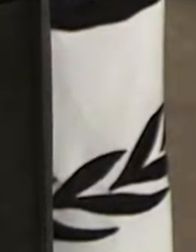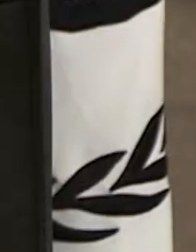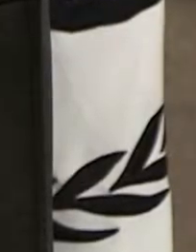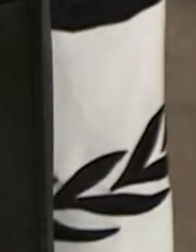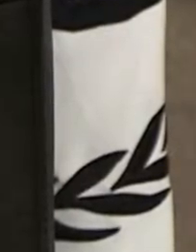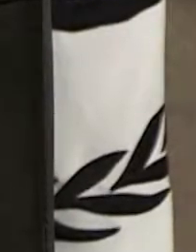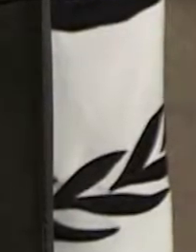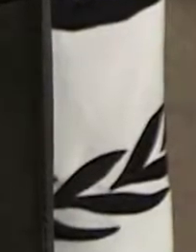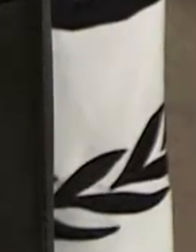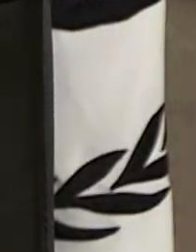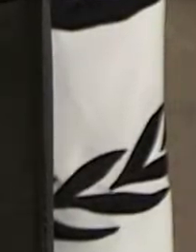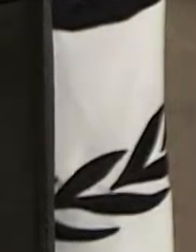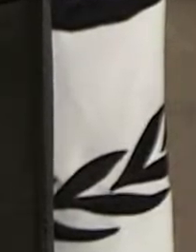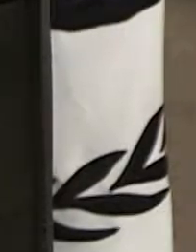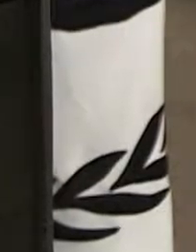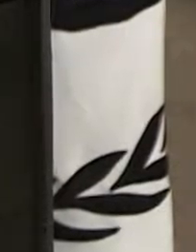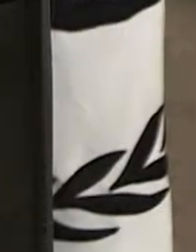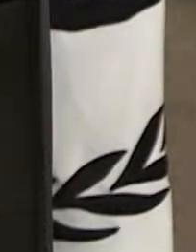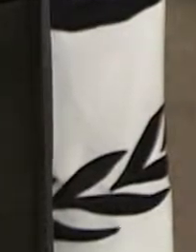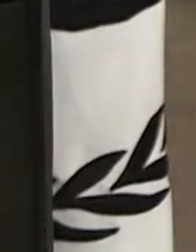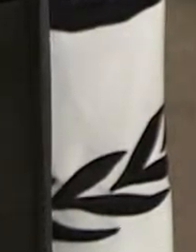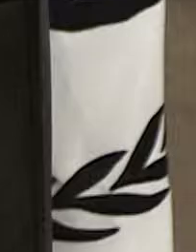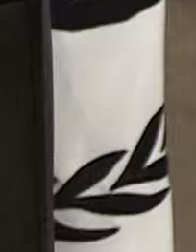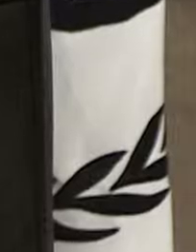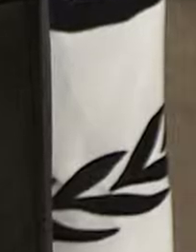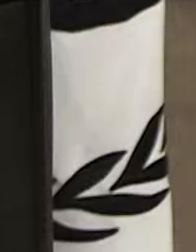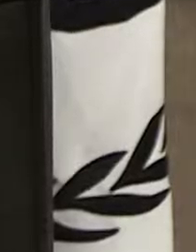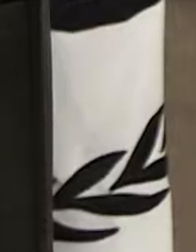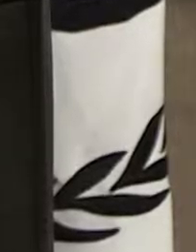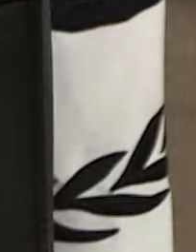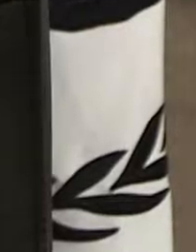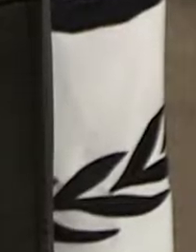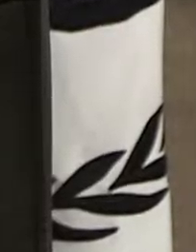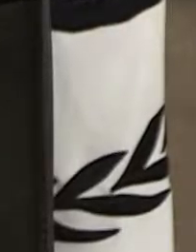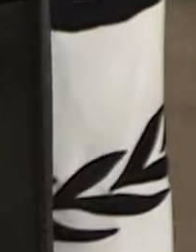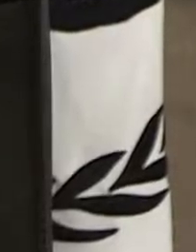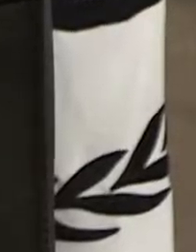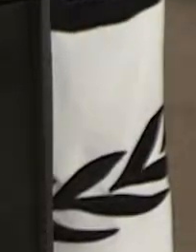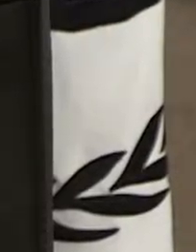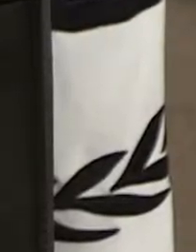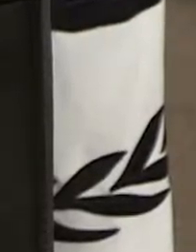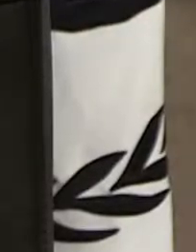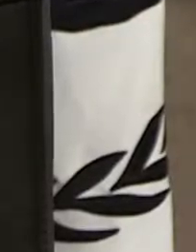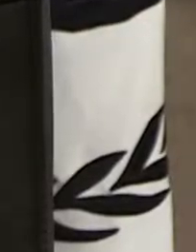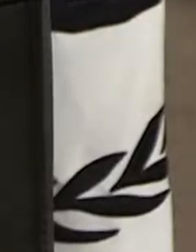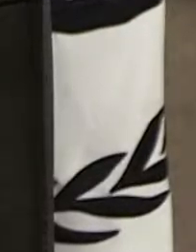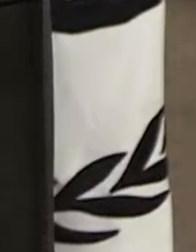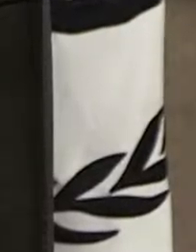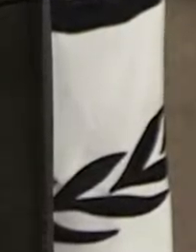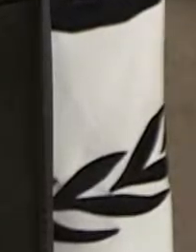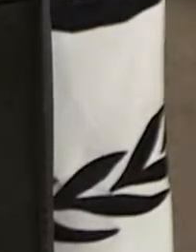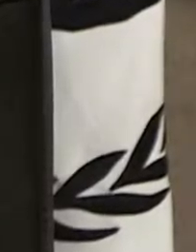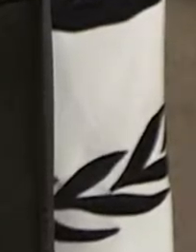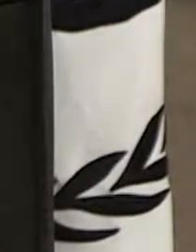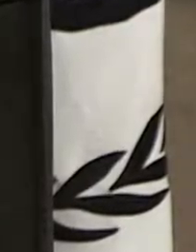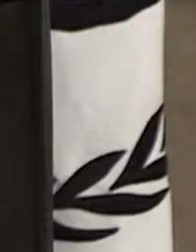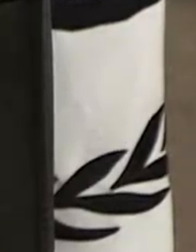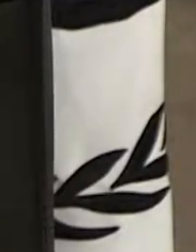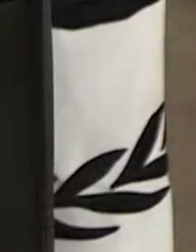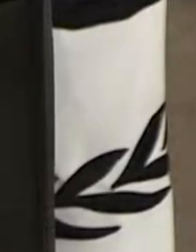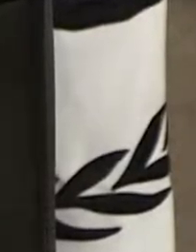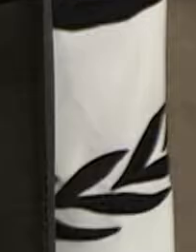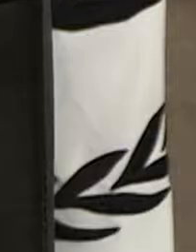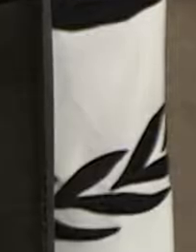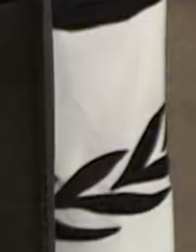tolerancia social, se fundamenta en la desigualdad, se fundamenta en la vulnerabilidad de las personas y en la corrupción. Entonces,